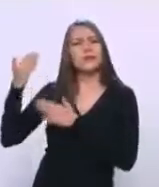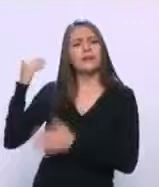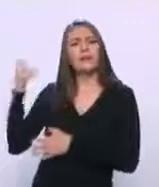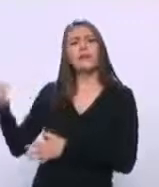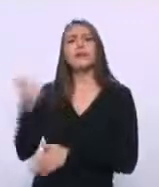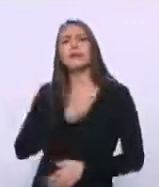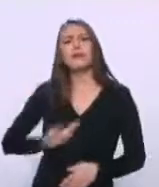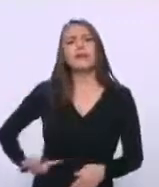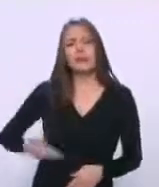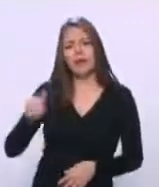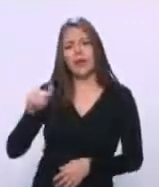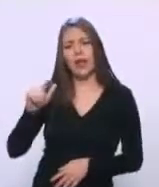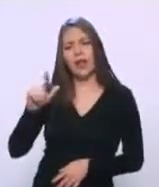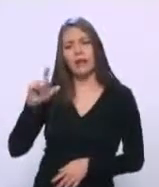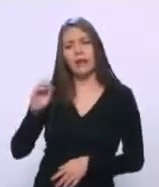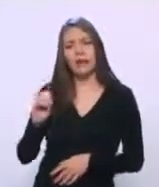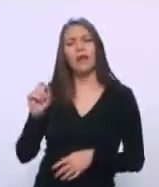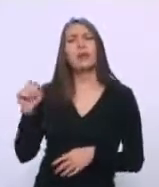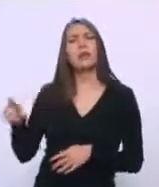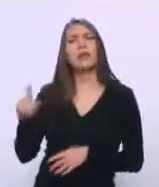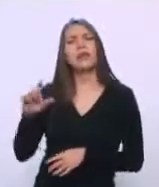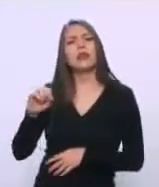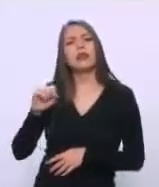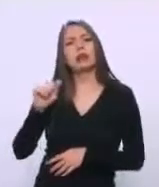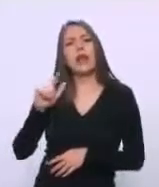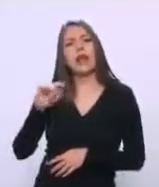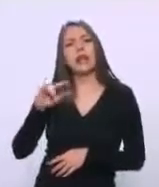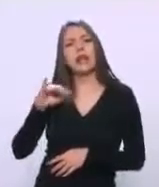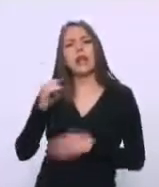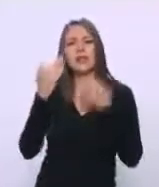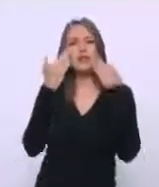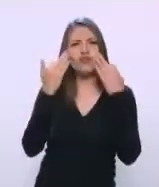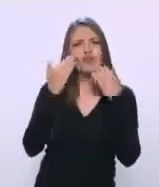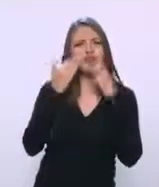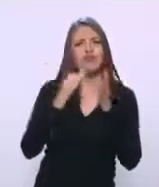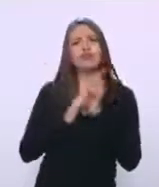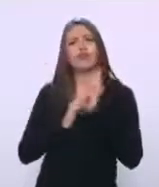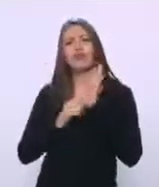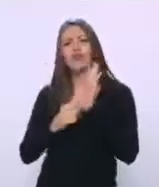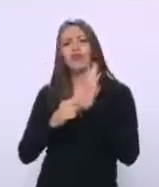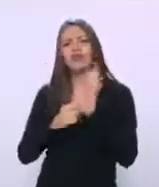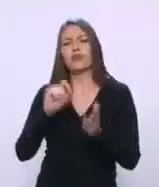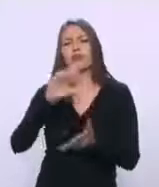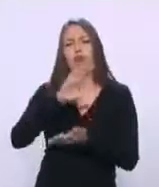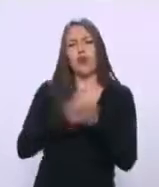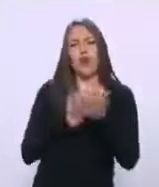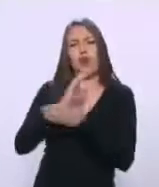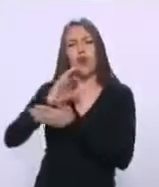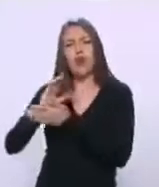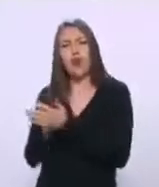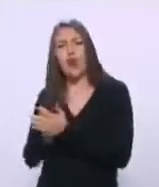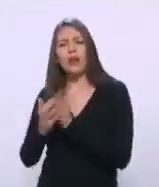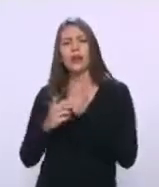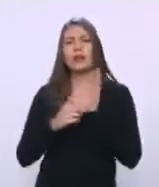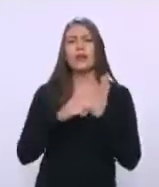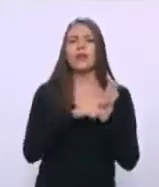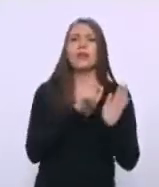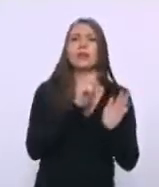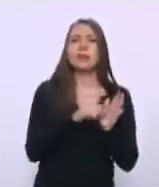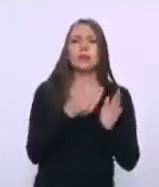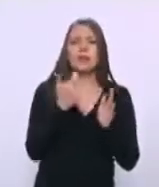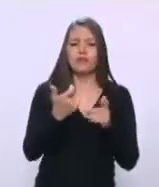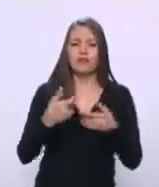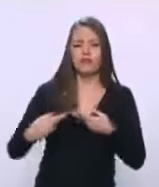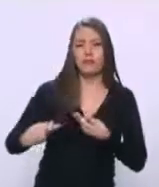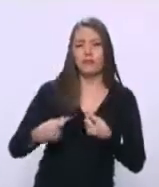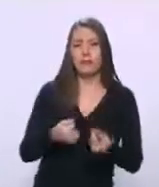afirmó que Carlos Salinas había exhibido a Aguilar Camín difundiendo los contratos y recibos de las millonadas que le daba en su gobierno. Resulta que esos